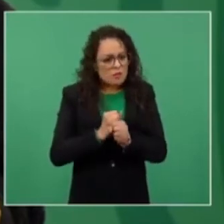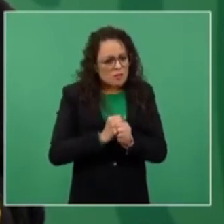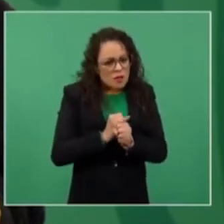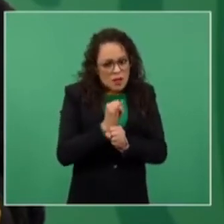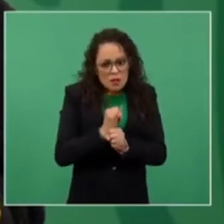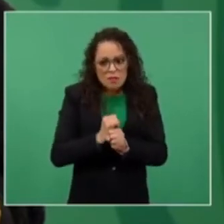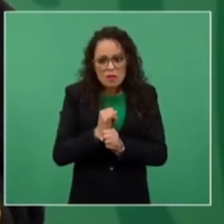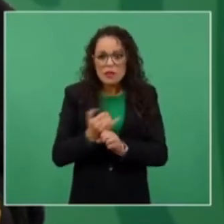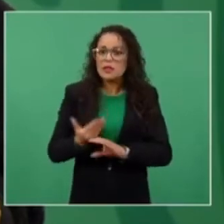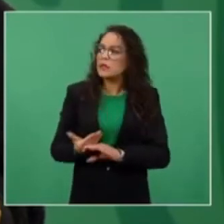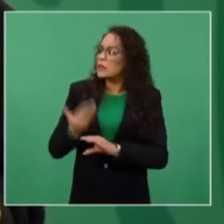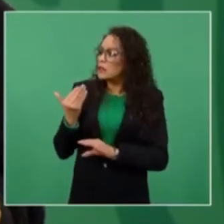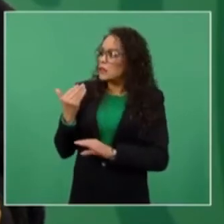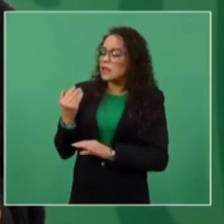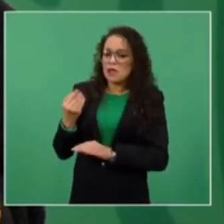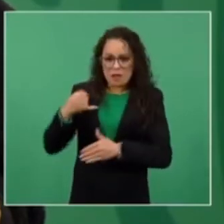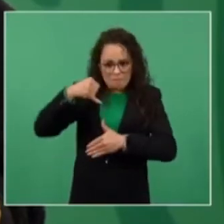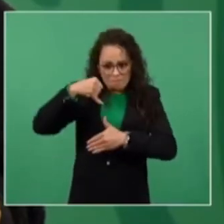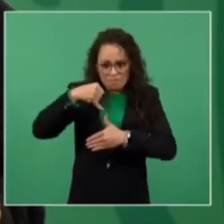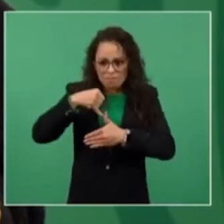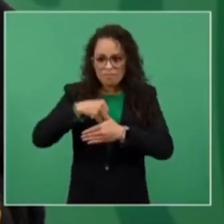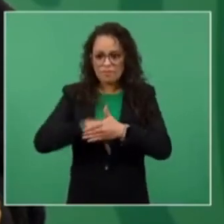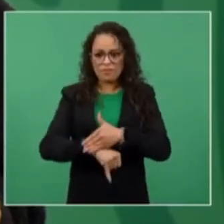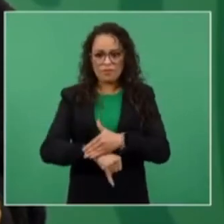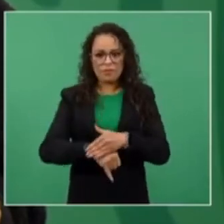y cero impunidad